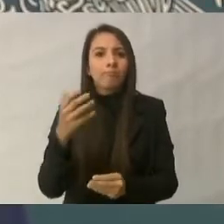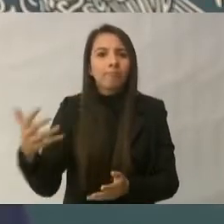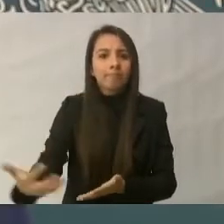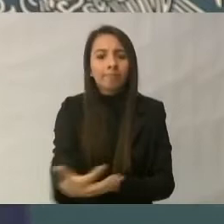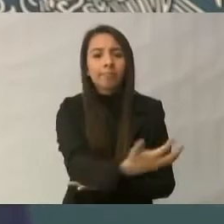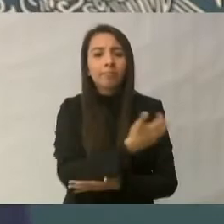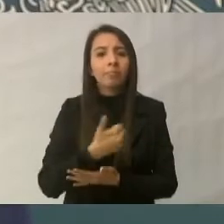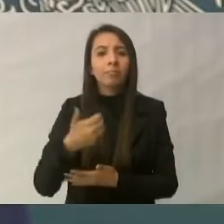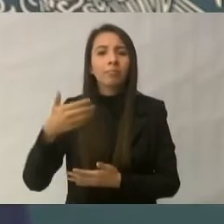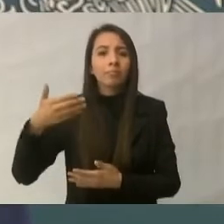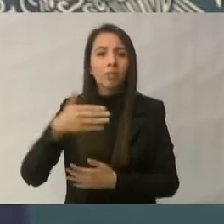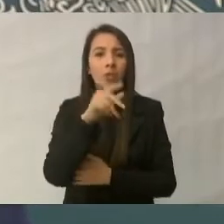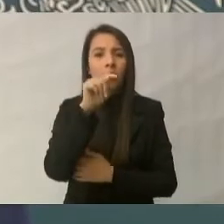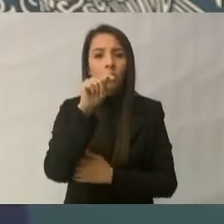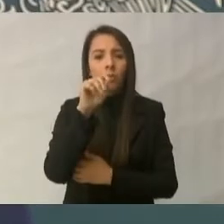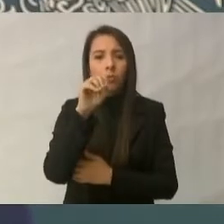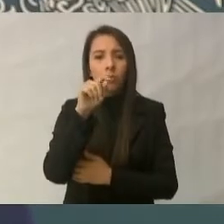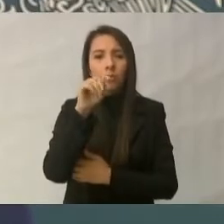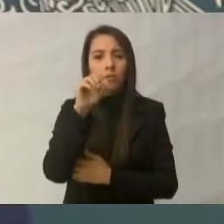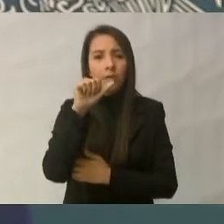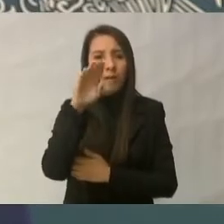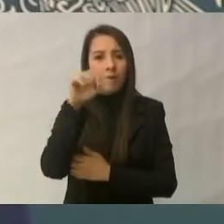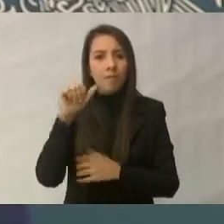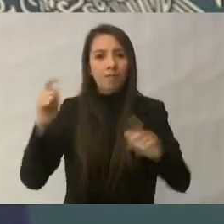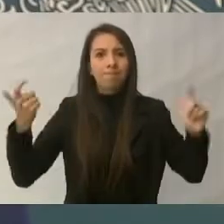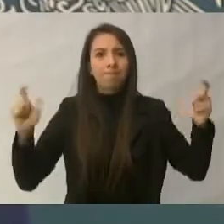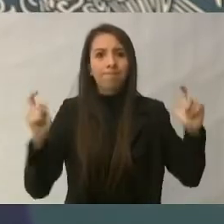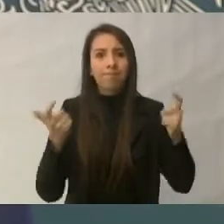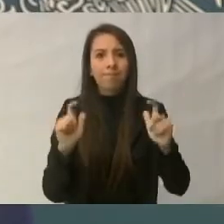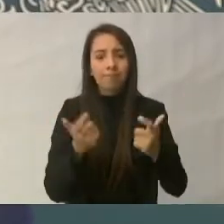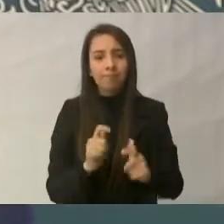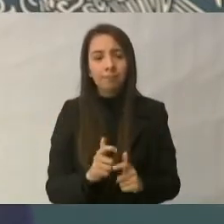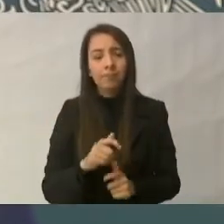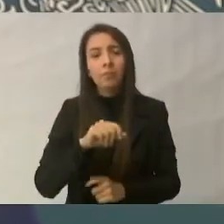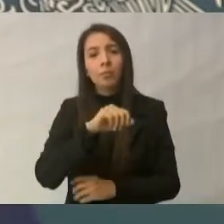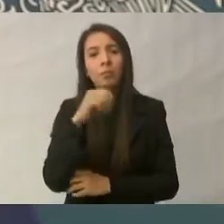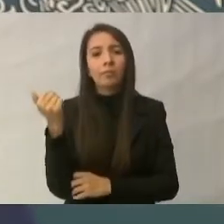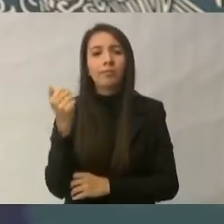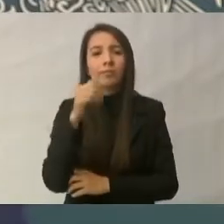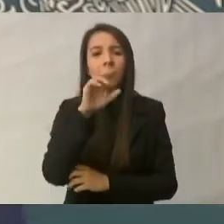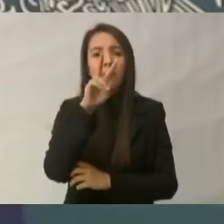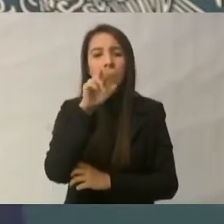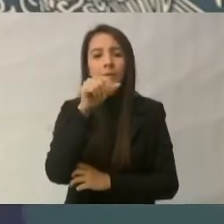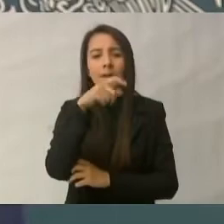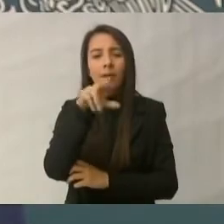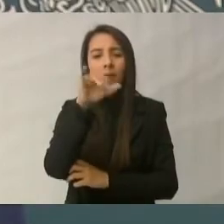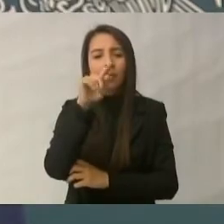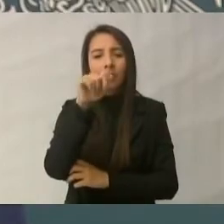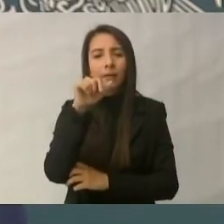como una especie de daño colateral o pesca incidental de las actividades pesqueras de la región.